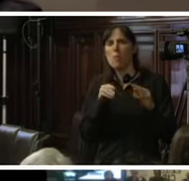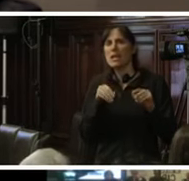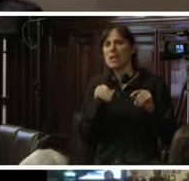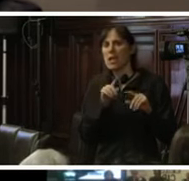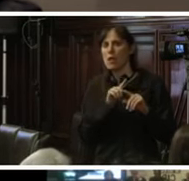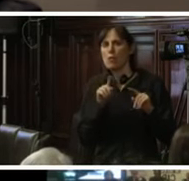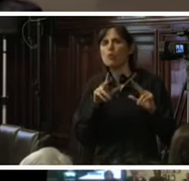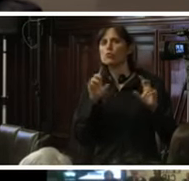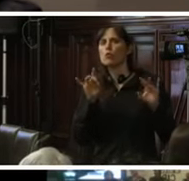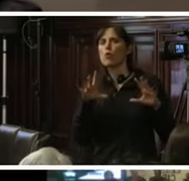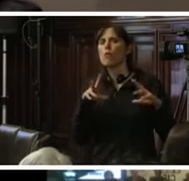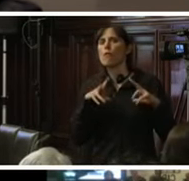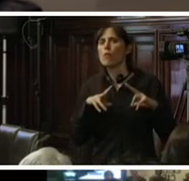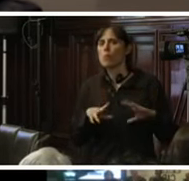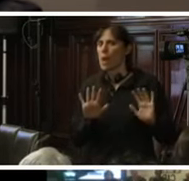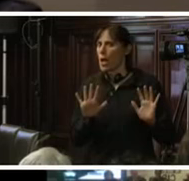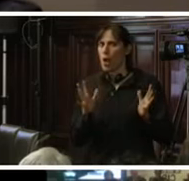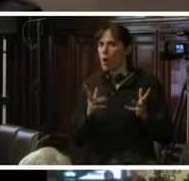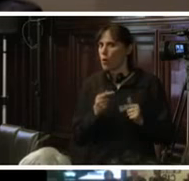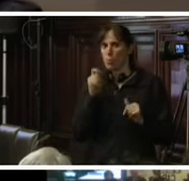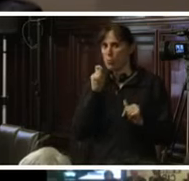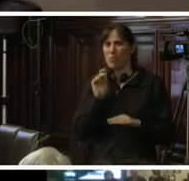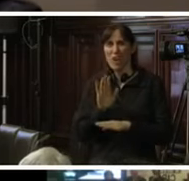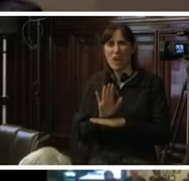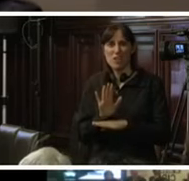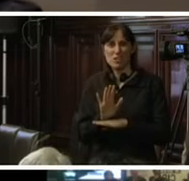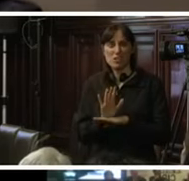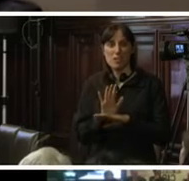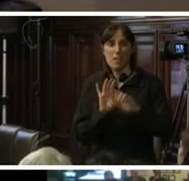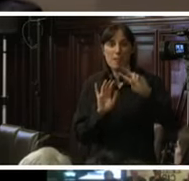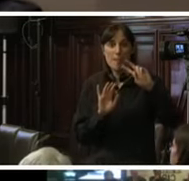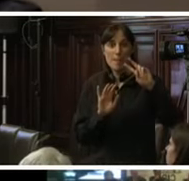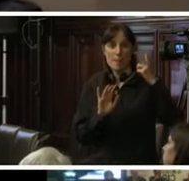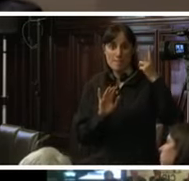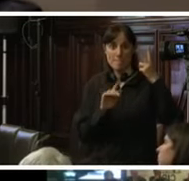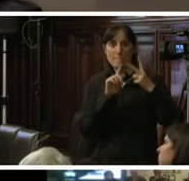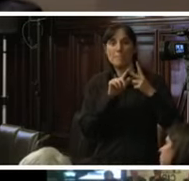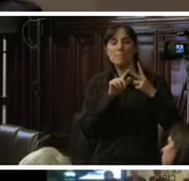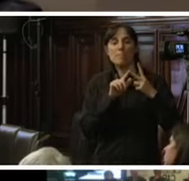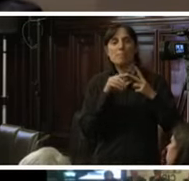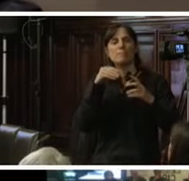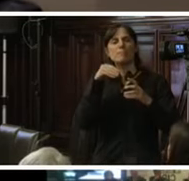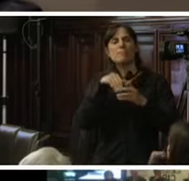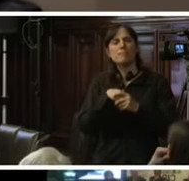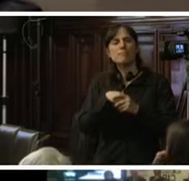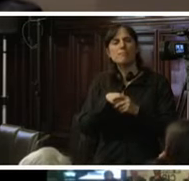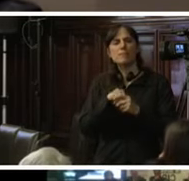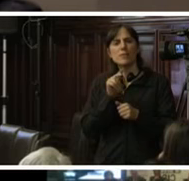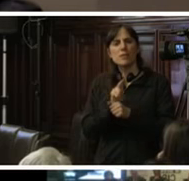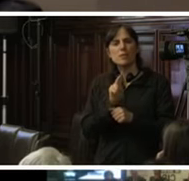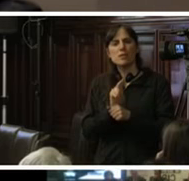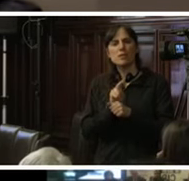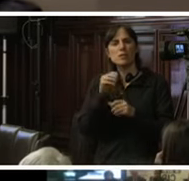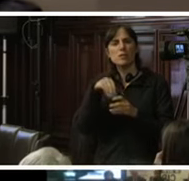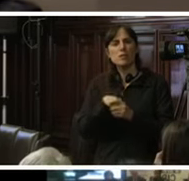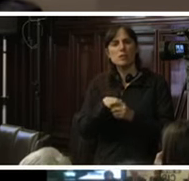de orden público. Y en segundo lugar, que la Procuraduría interviene en este proceso interno del